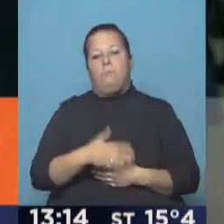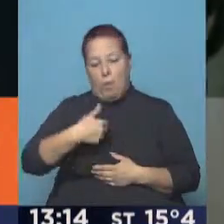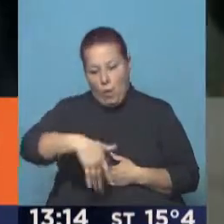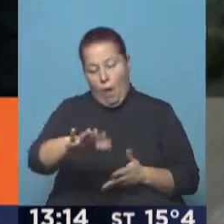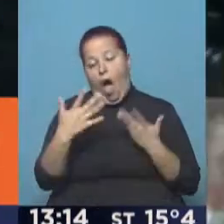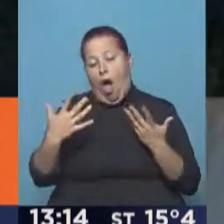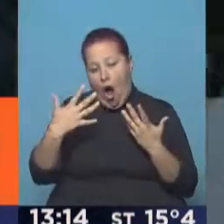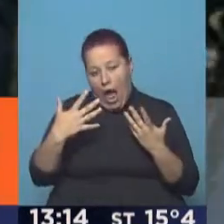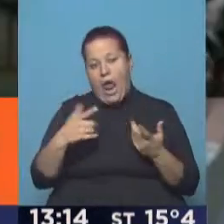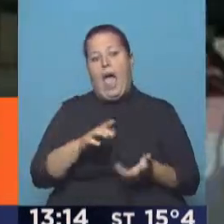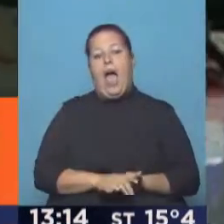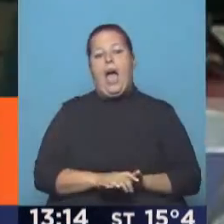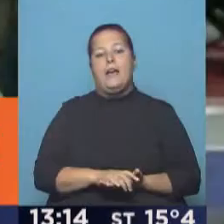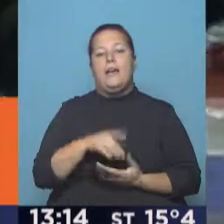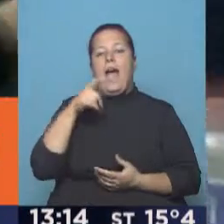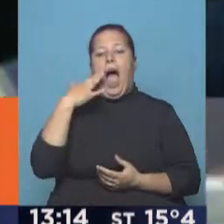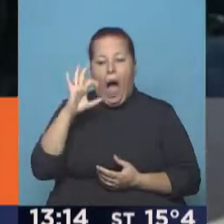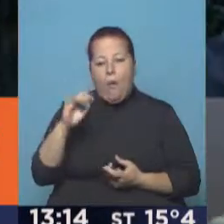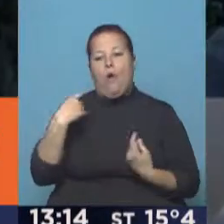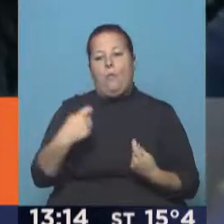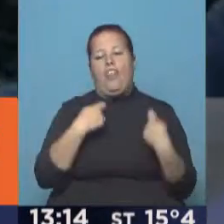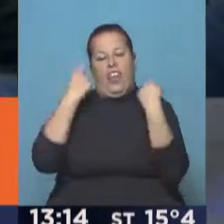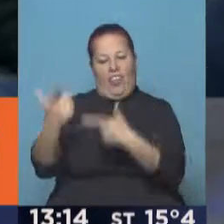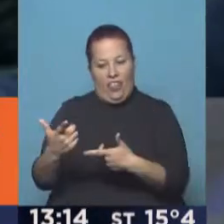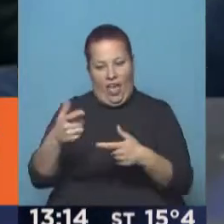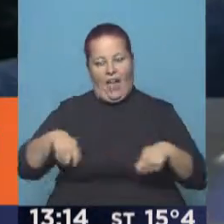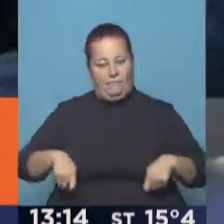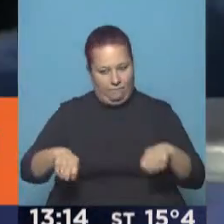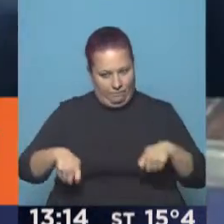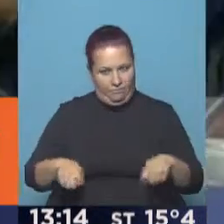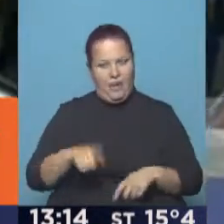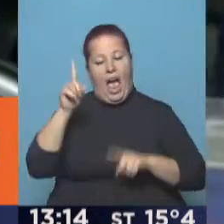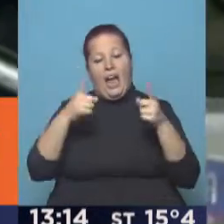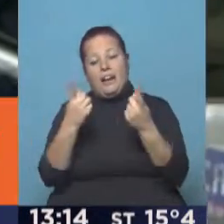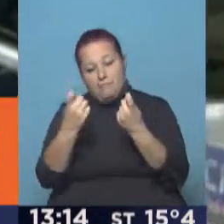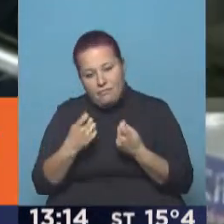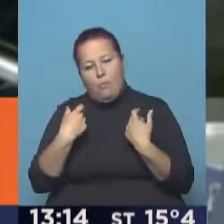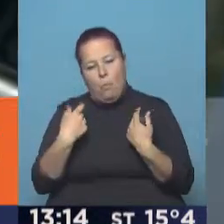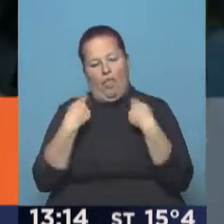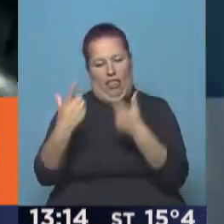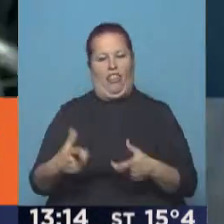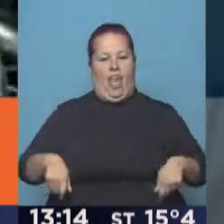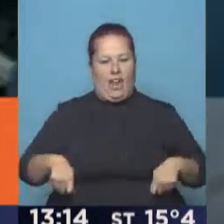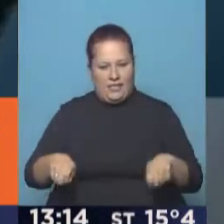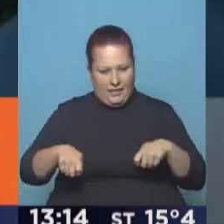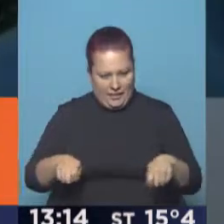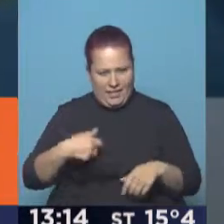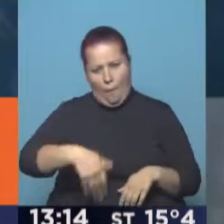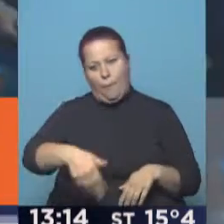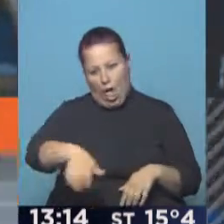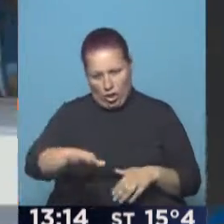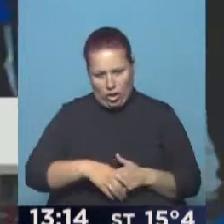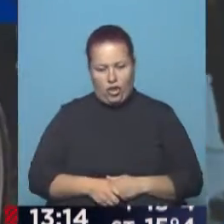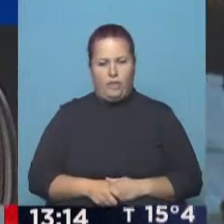esperemos que los abuelos puedan utilizarlas, aquellos que la necesitan puedan utilizarlas muy pronto.